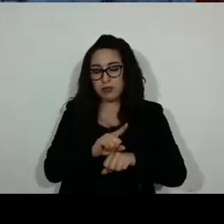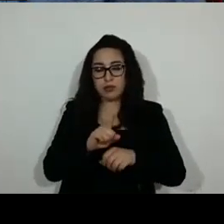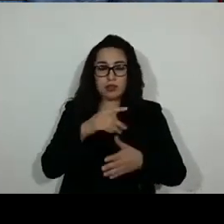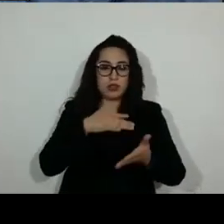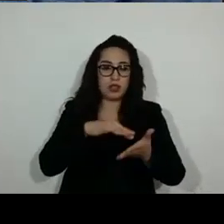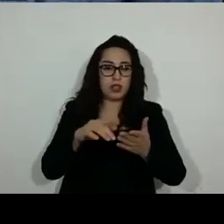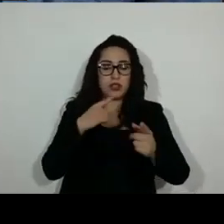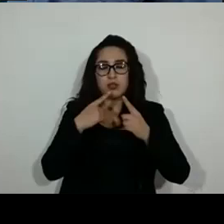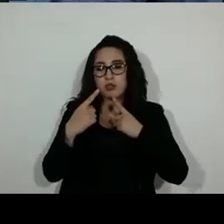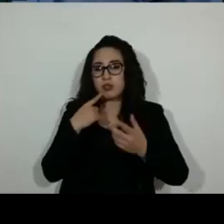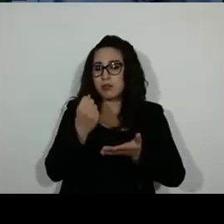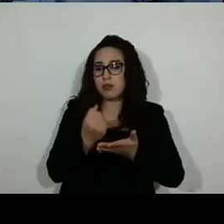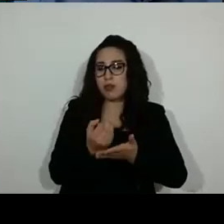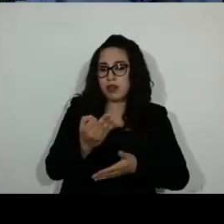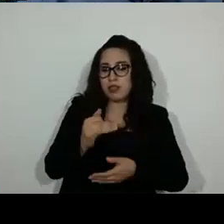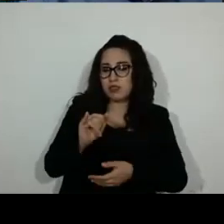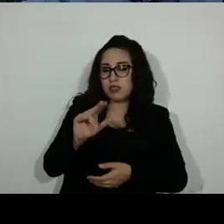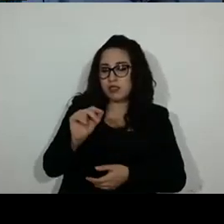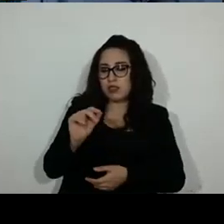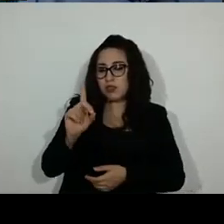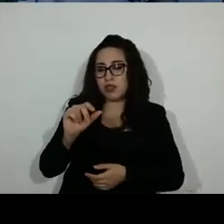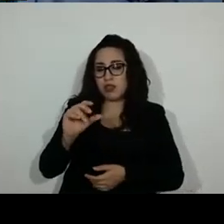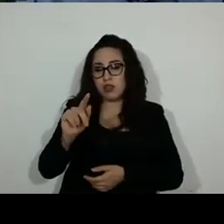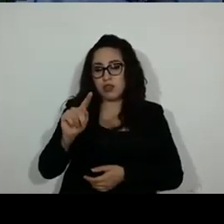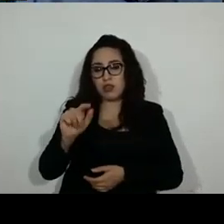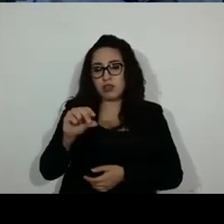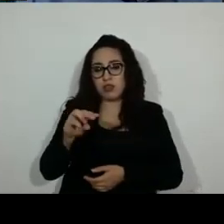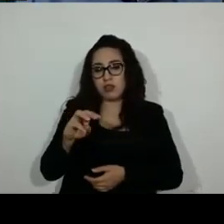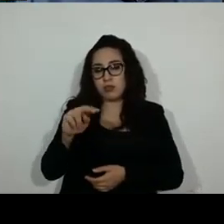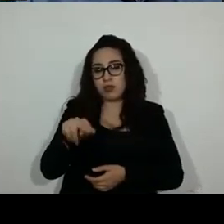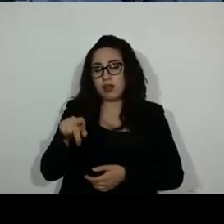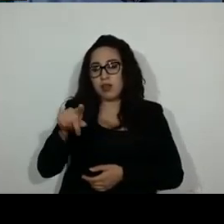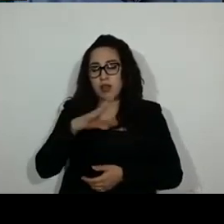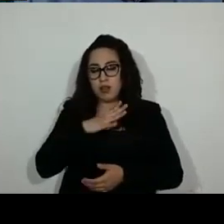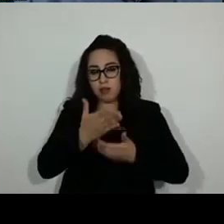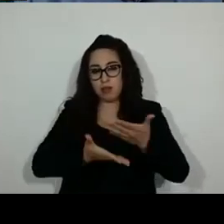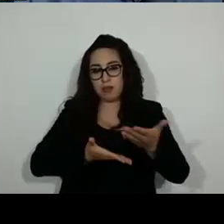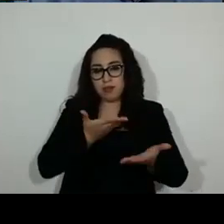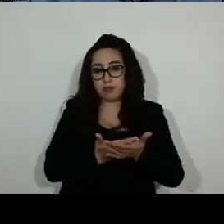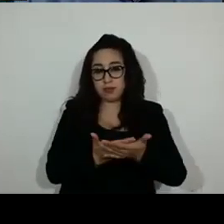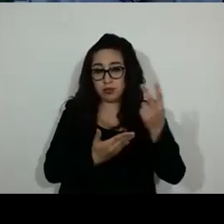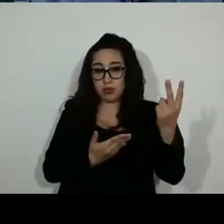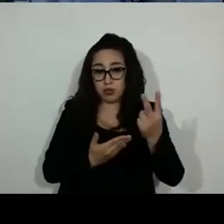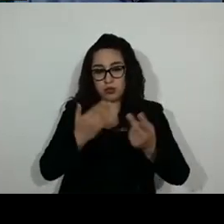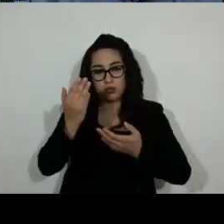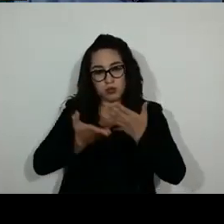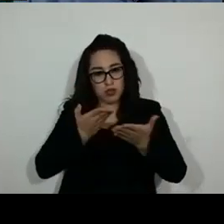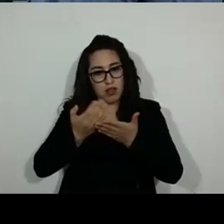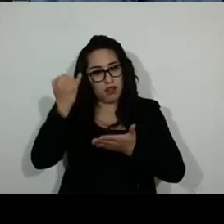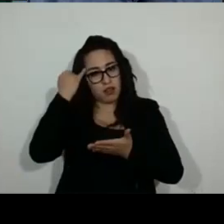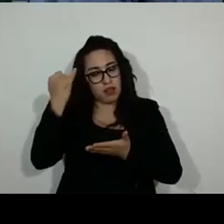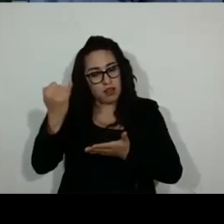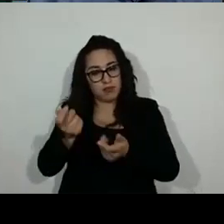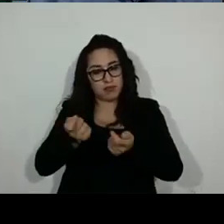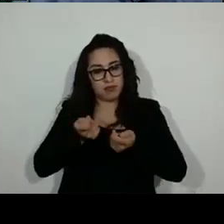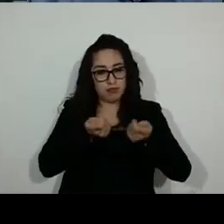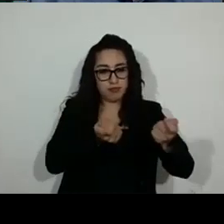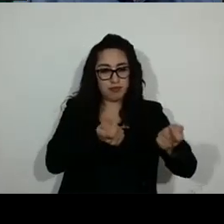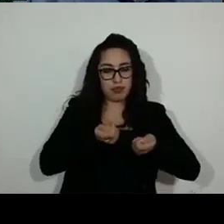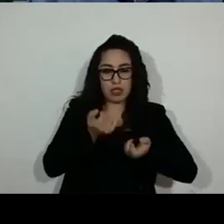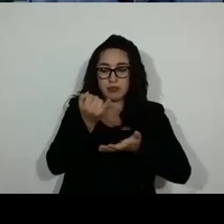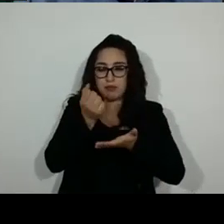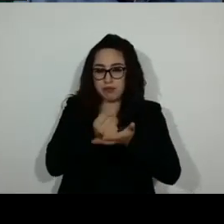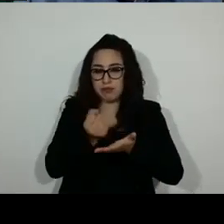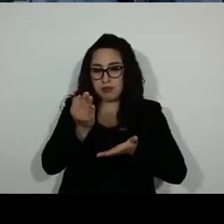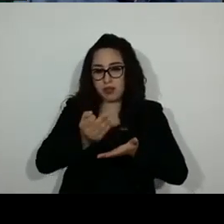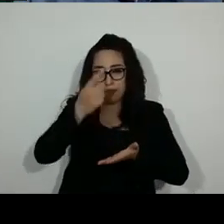discusión y, en su caso, aprobación del dictamen, por el que se aprueban con modificaciones dos iniciativas para reformar diversas disposiciones de la ley